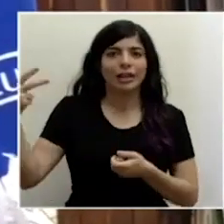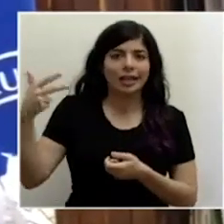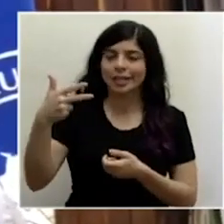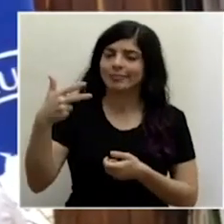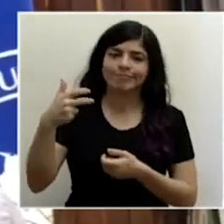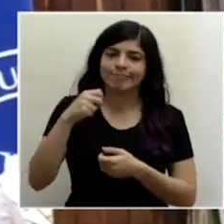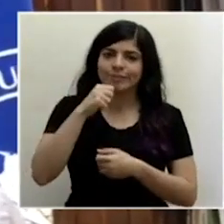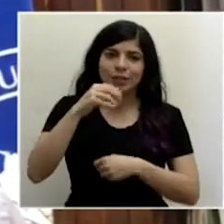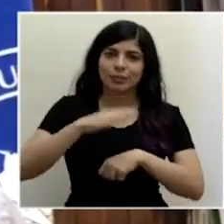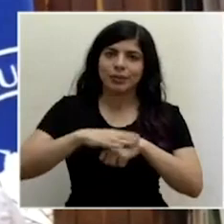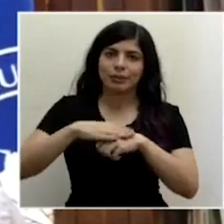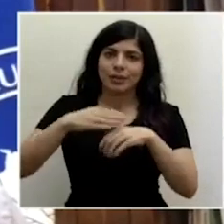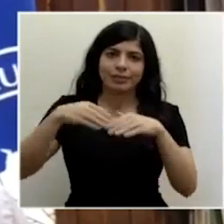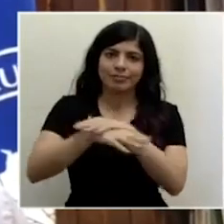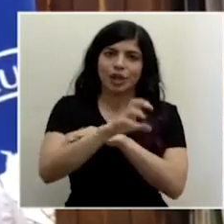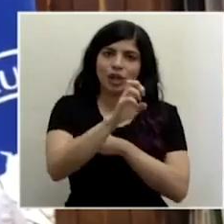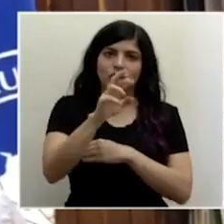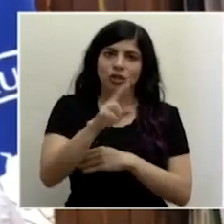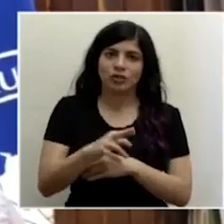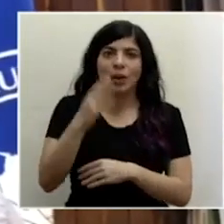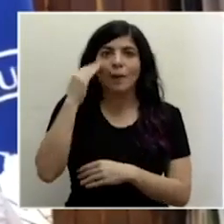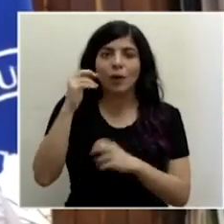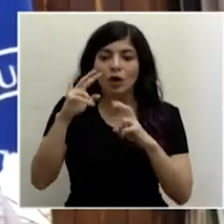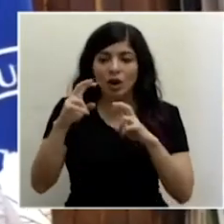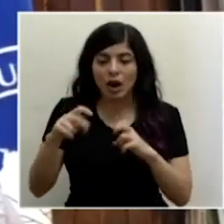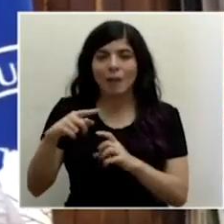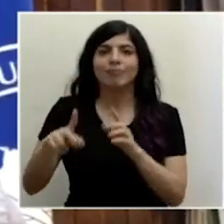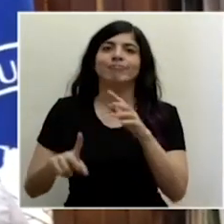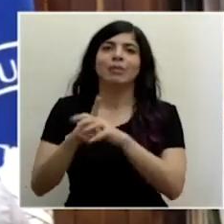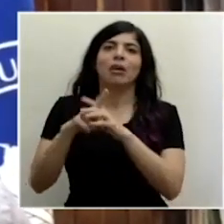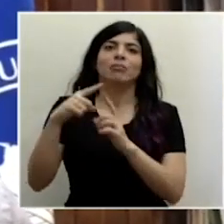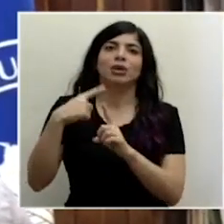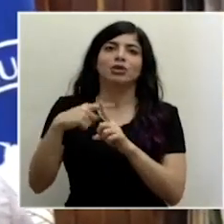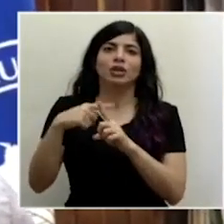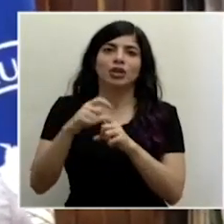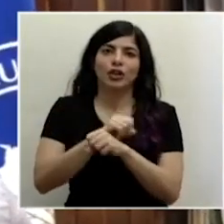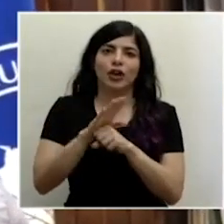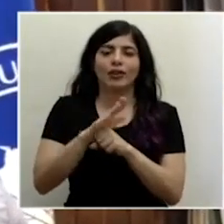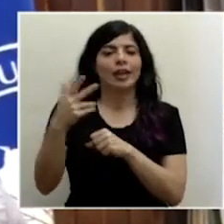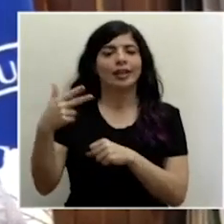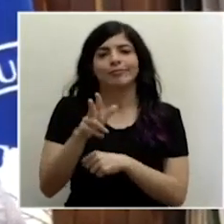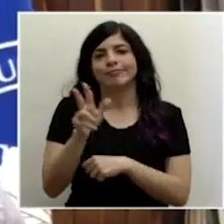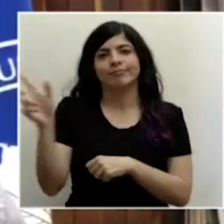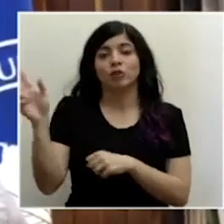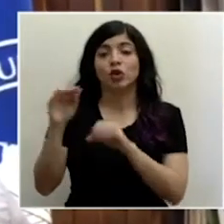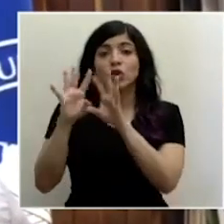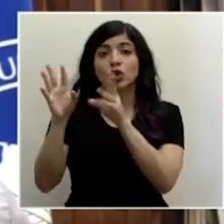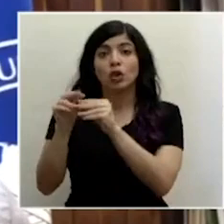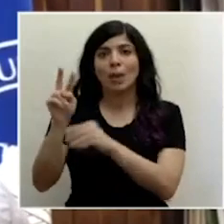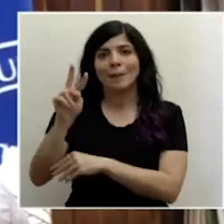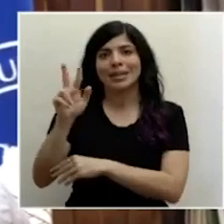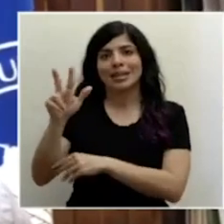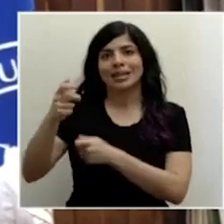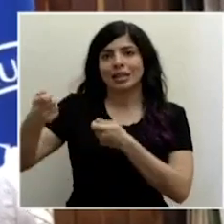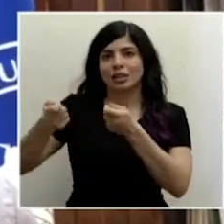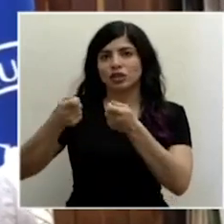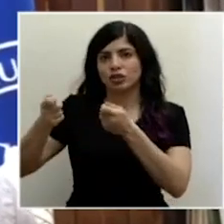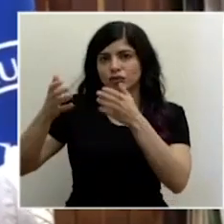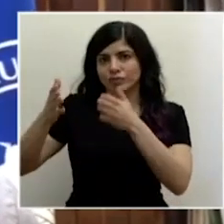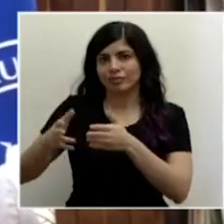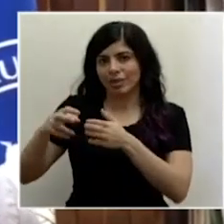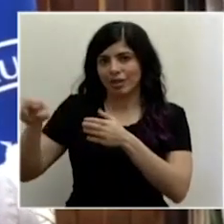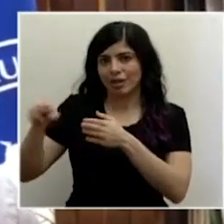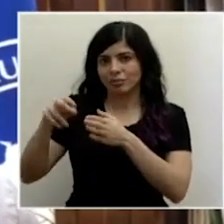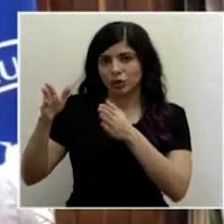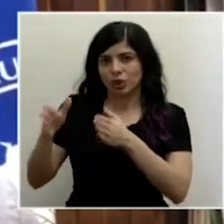les autorizó el ingreso a Costa Rica por tener resultado positivo en la prueba COVID-19, siendo un total de 23 transportistas. Se